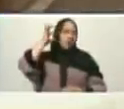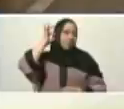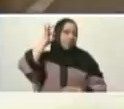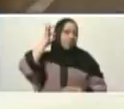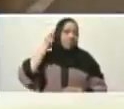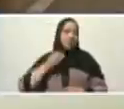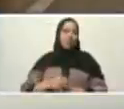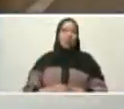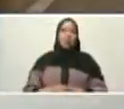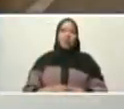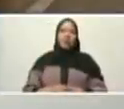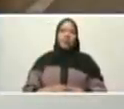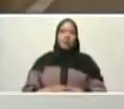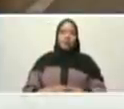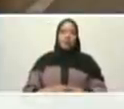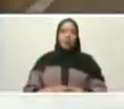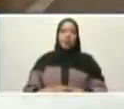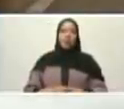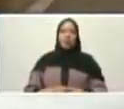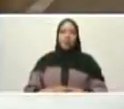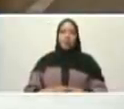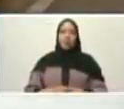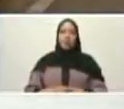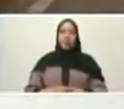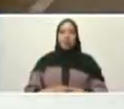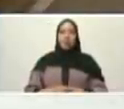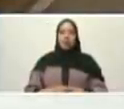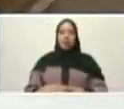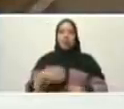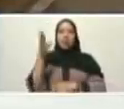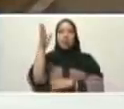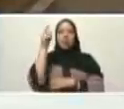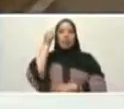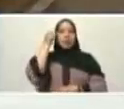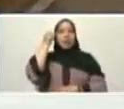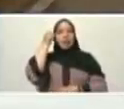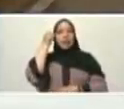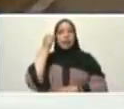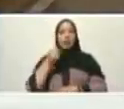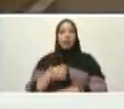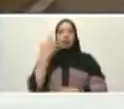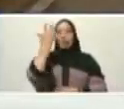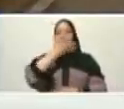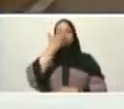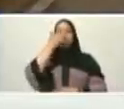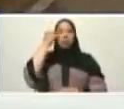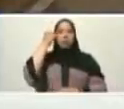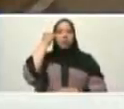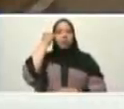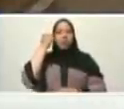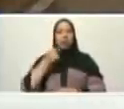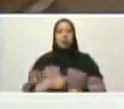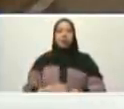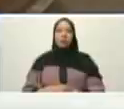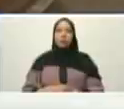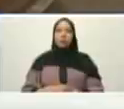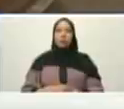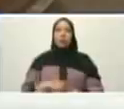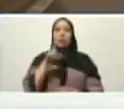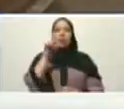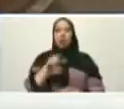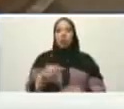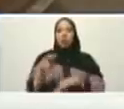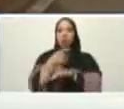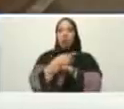en Barcelona Sugei la China Sugei y llegó un gobernador